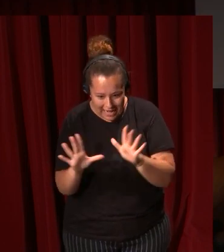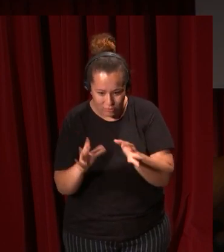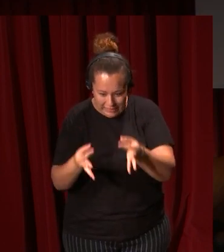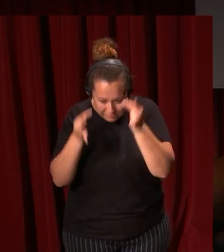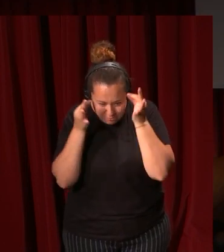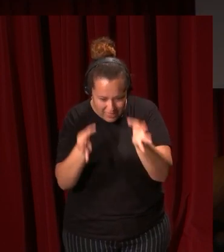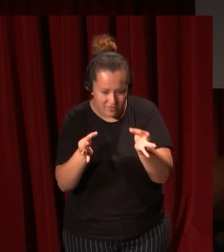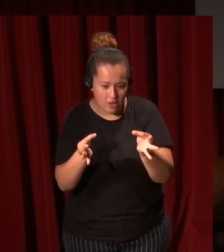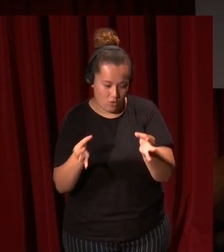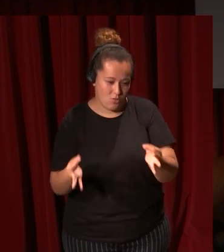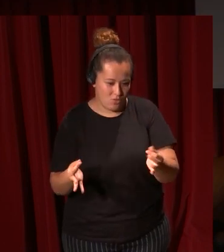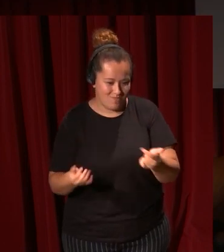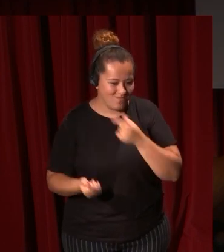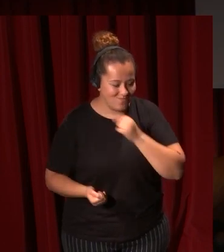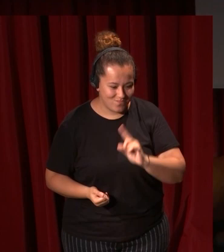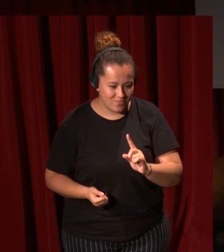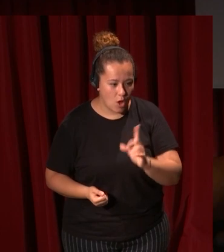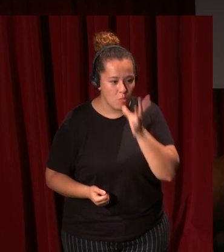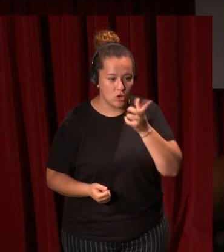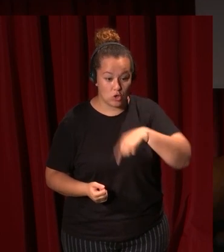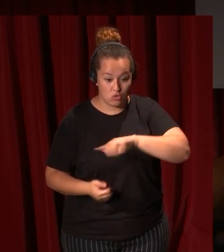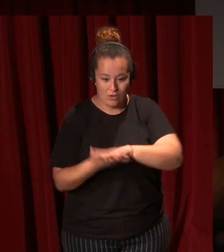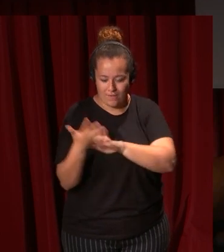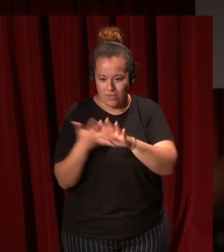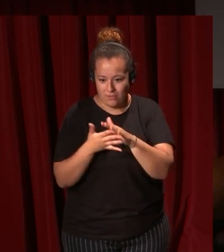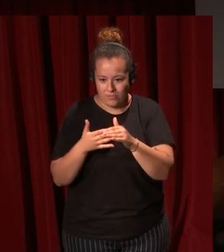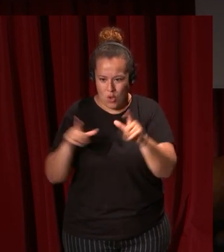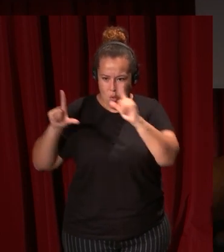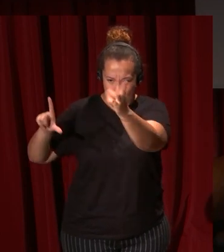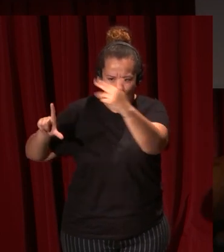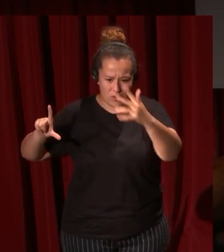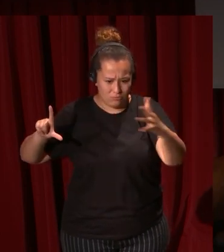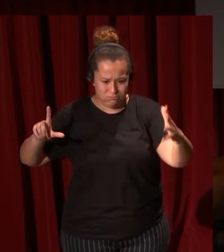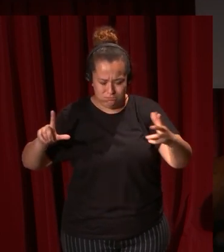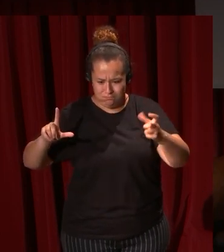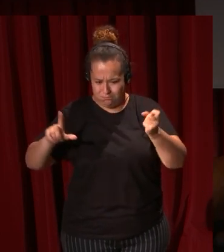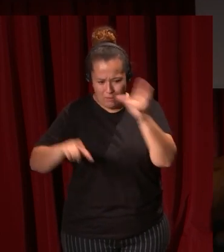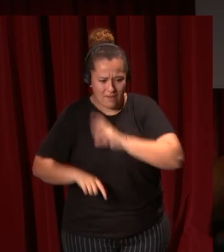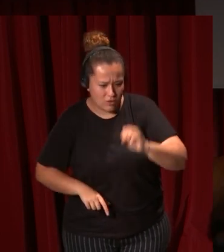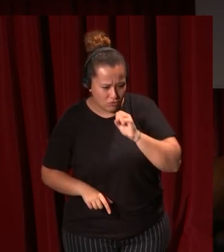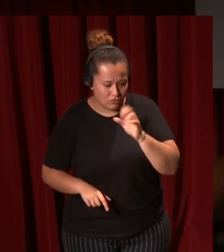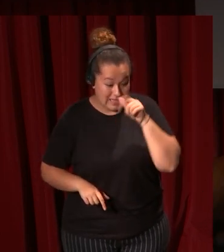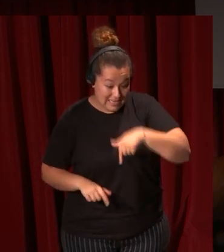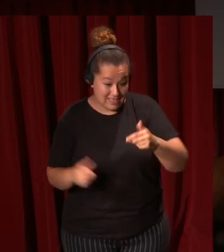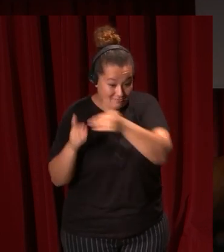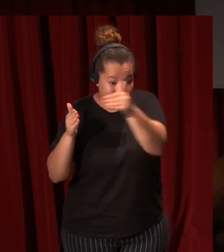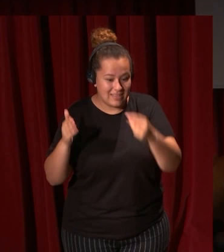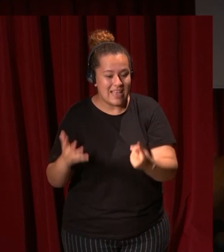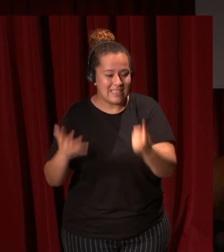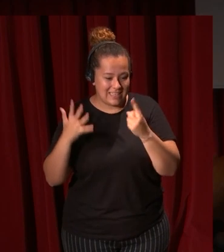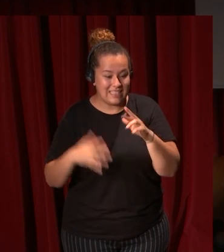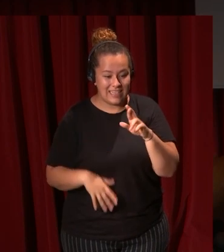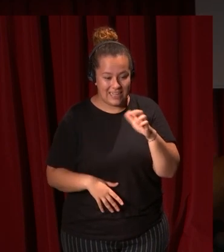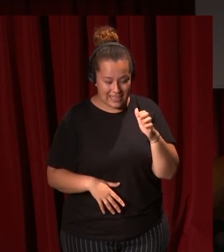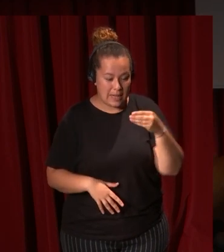específico cuando estamos enfrentándonos a cuadros maravillosos en esta exposición ahora mismo hay seis cuadros de Rembrandt tres de los